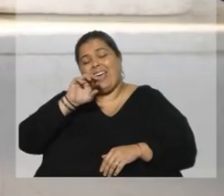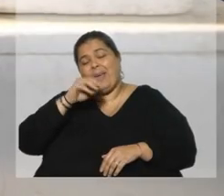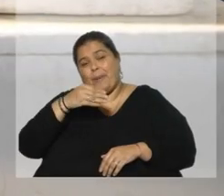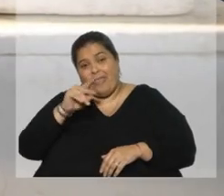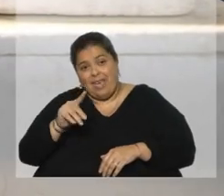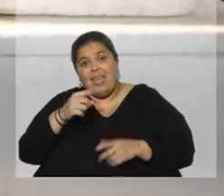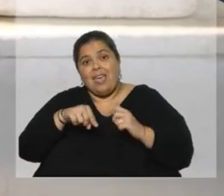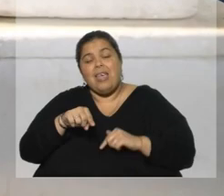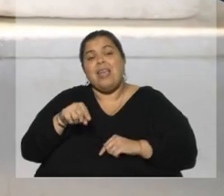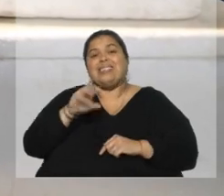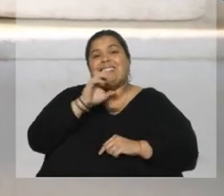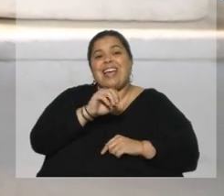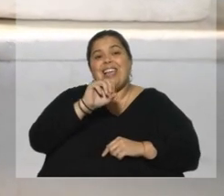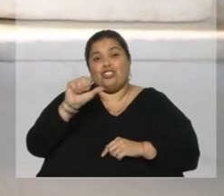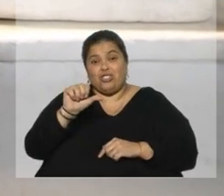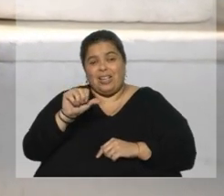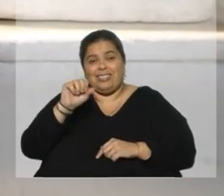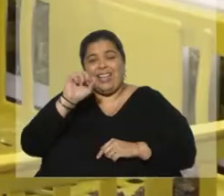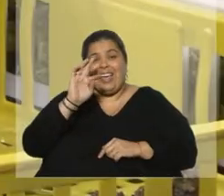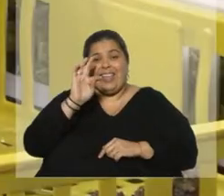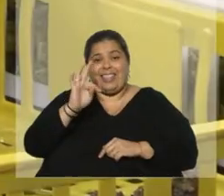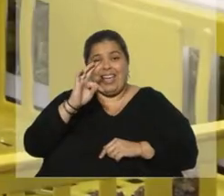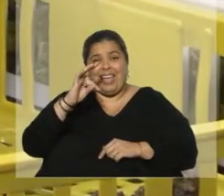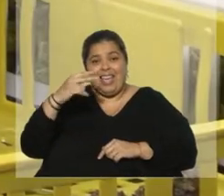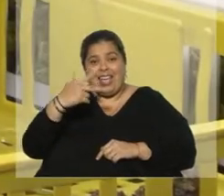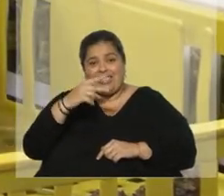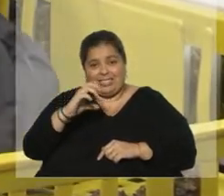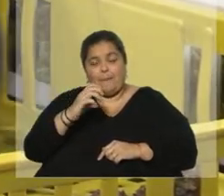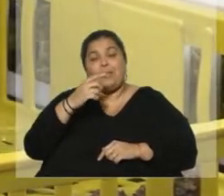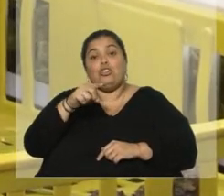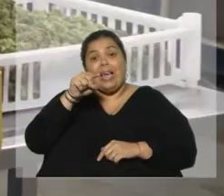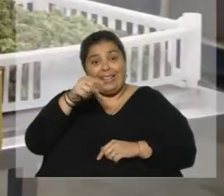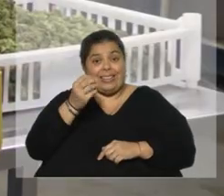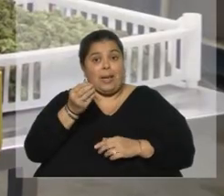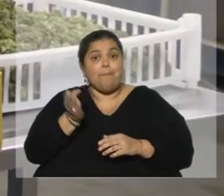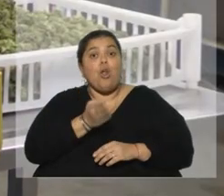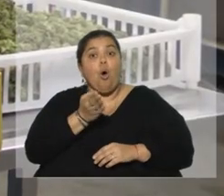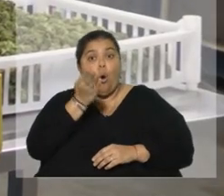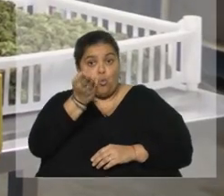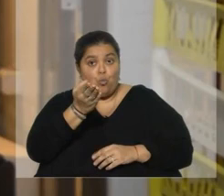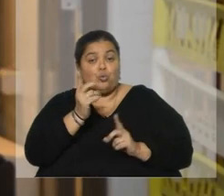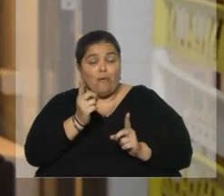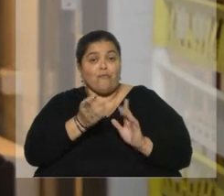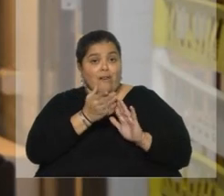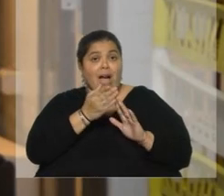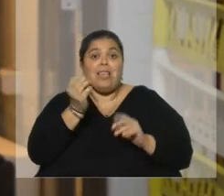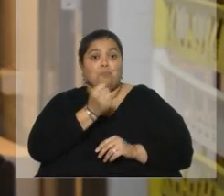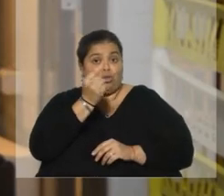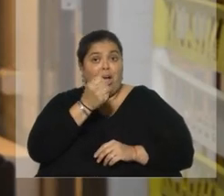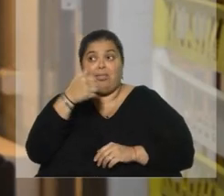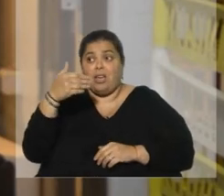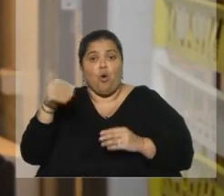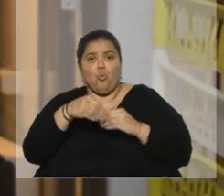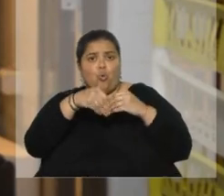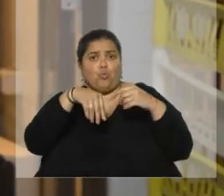Nosotros lo estamos pensando y sabiendo que este producto va a terminar siendo un commodity también empezar a construir